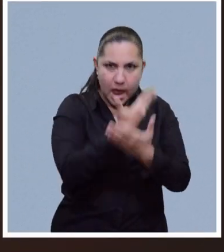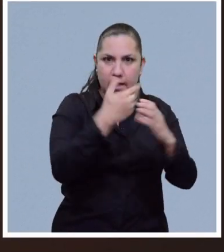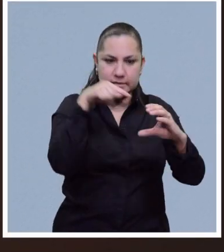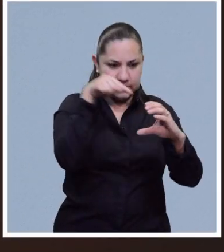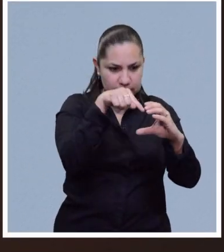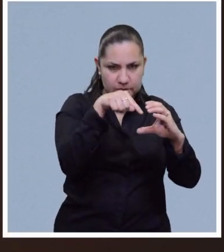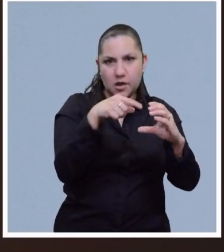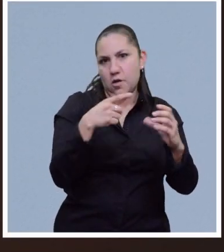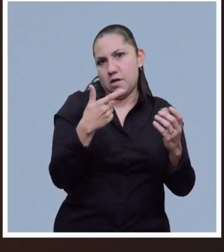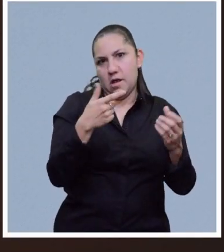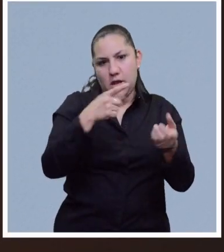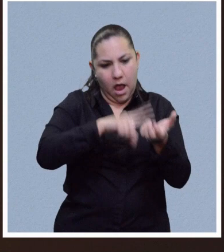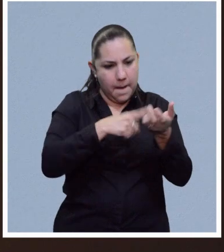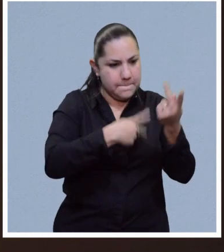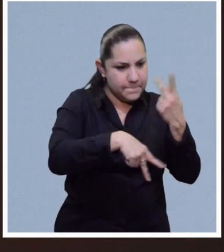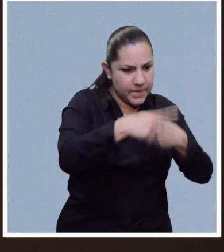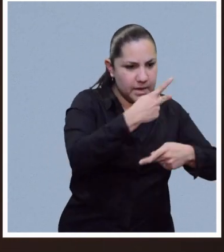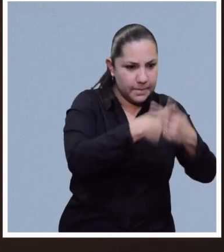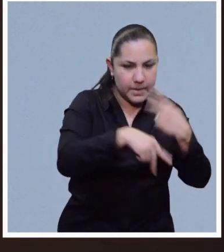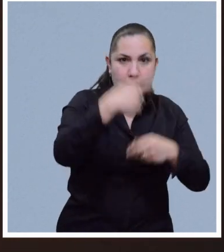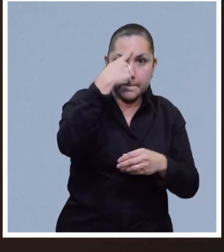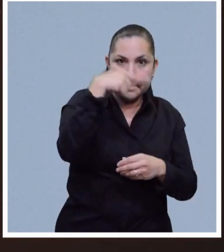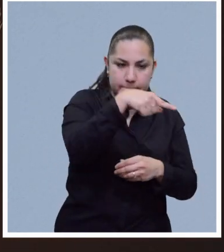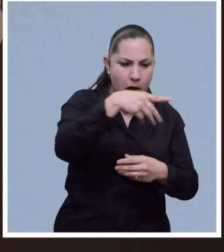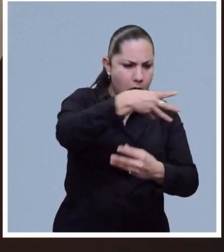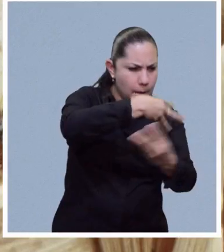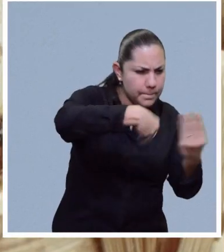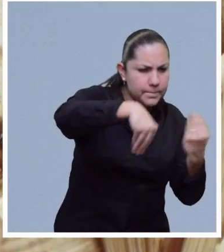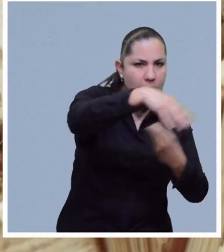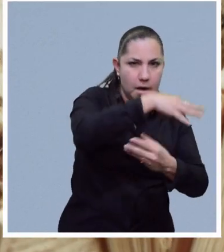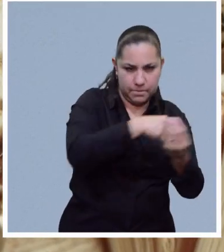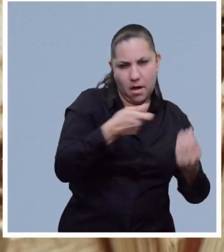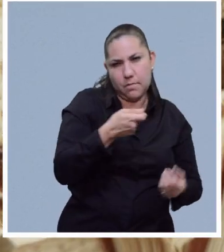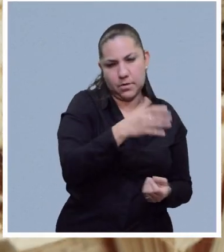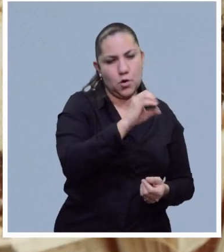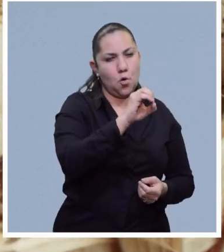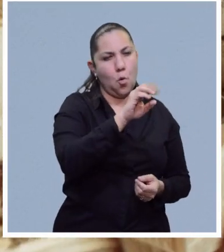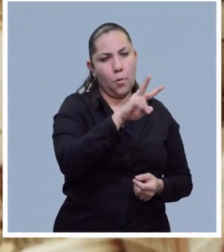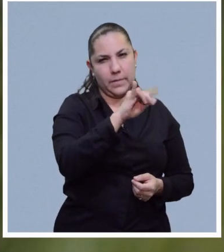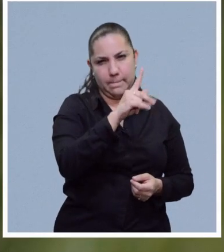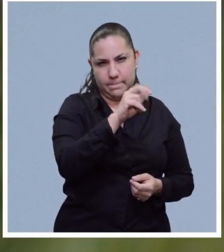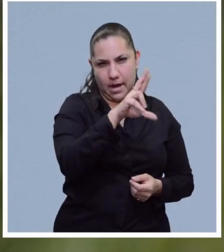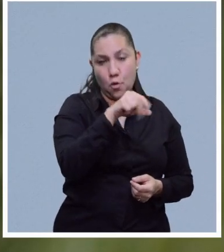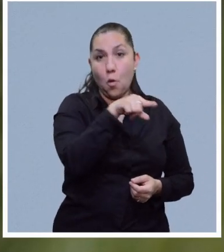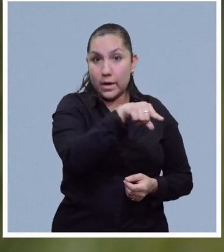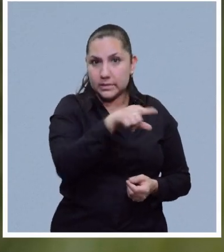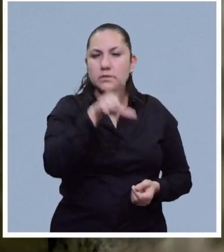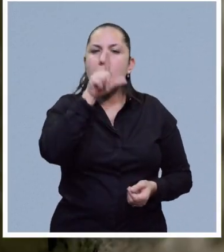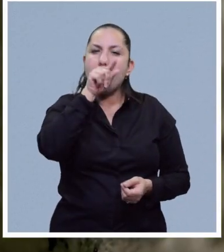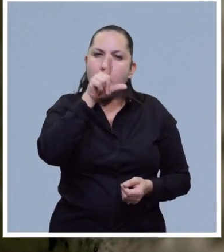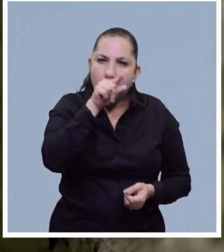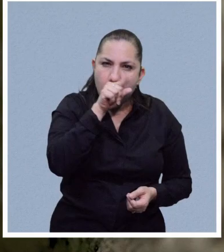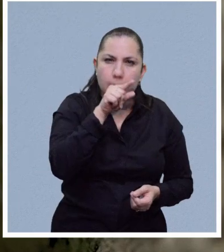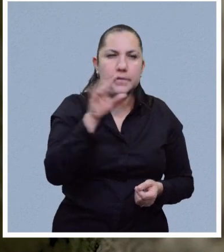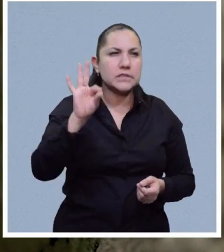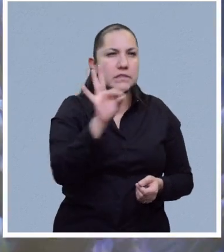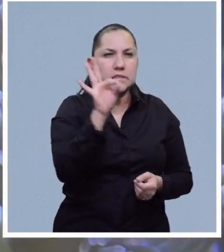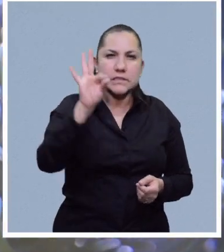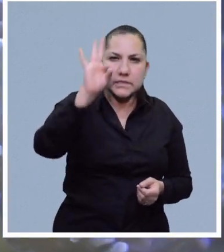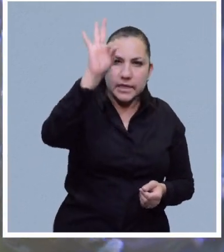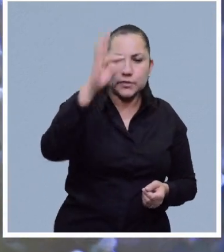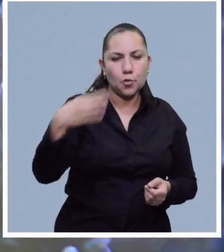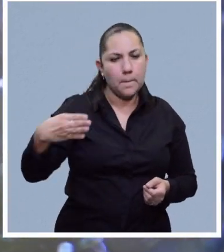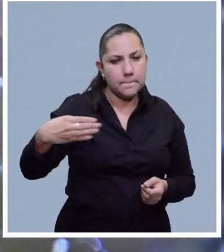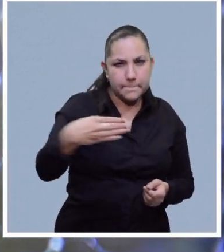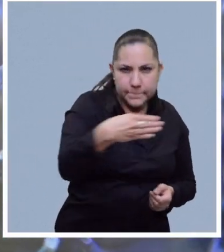interior del huevo que ha sido puesta en el exterior de la hembra. A este grupo de reproducción pertenecen las aves, insectos,